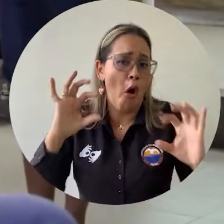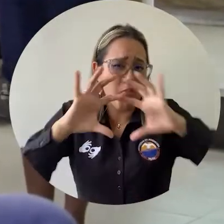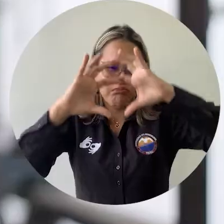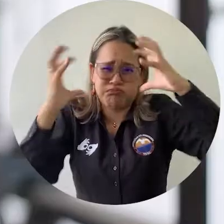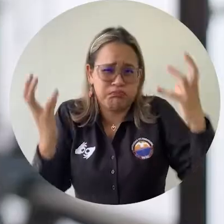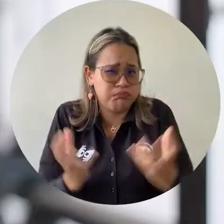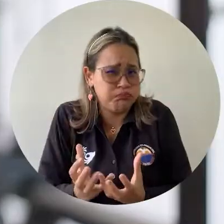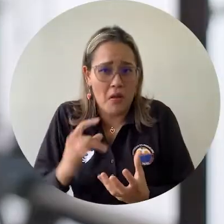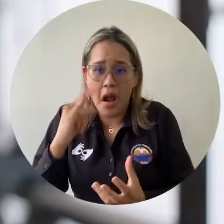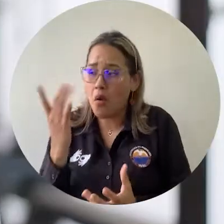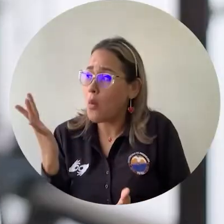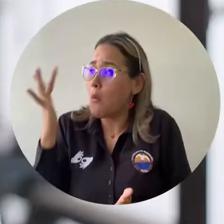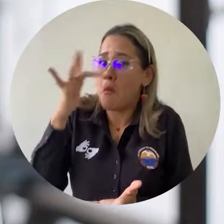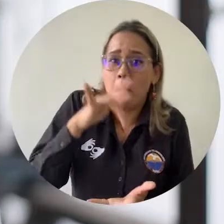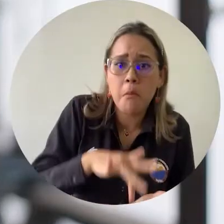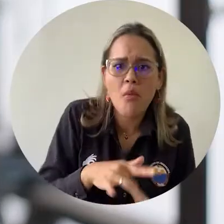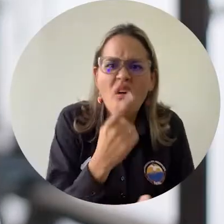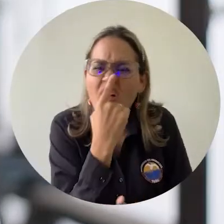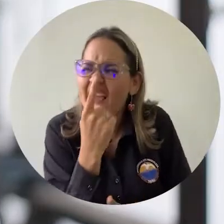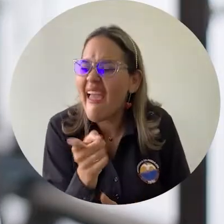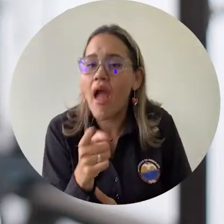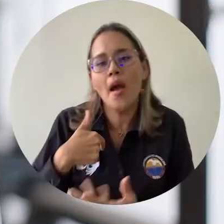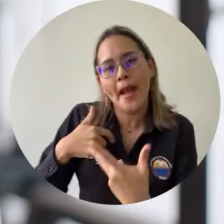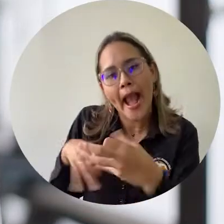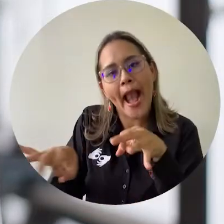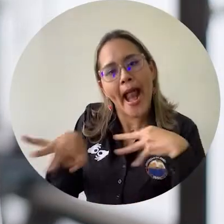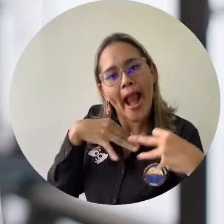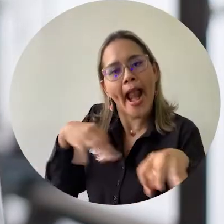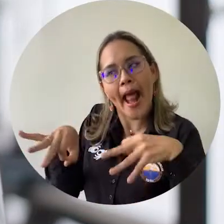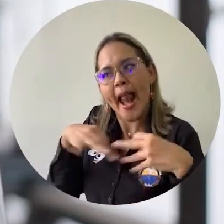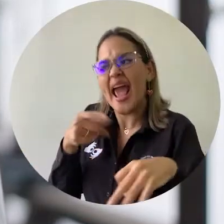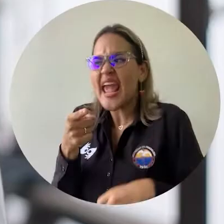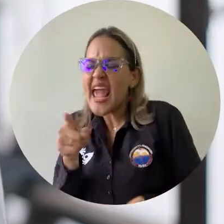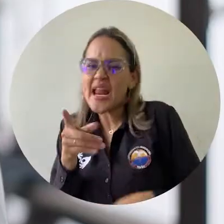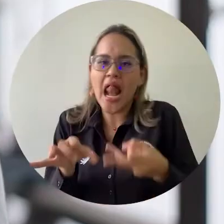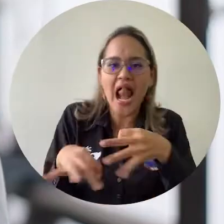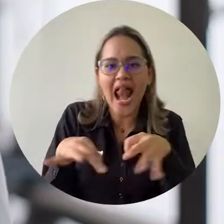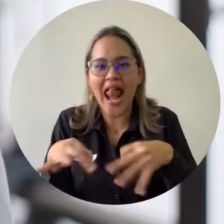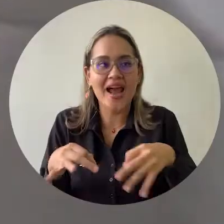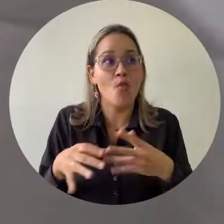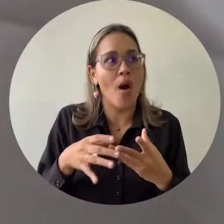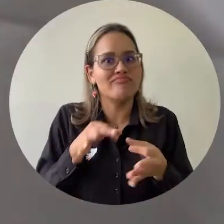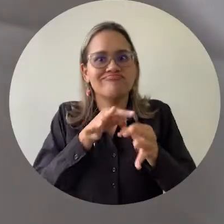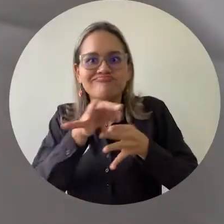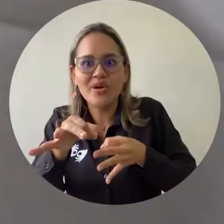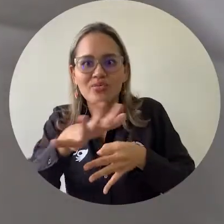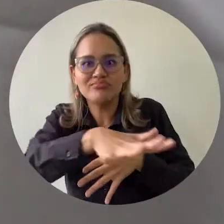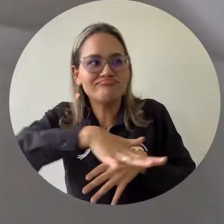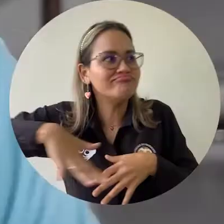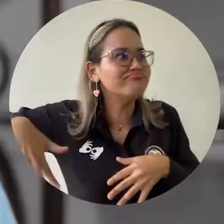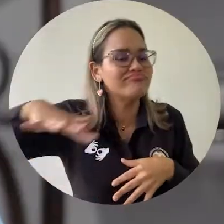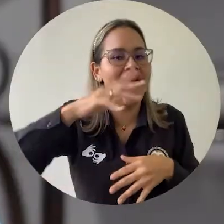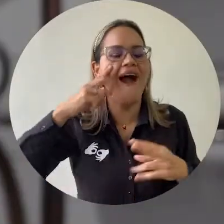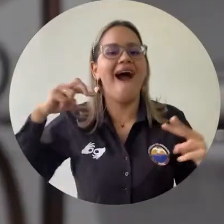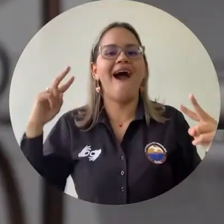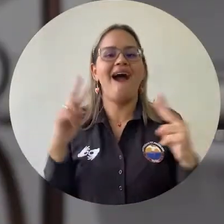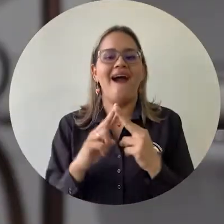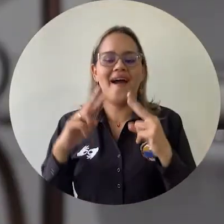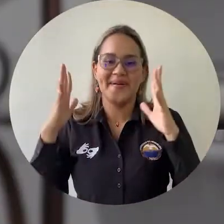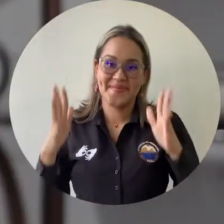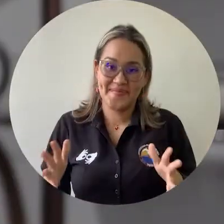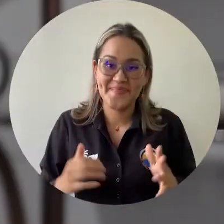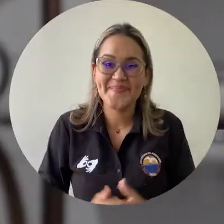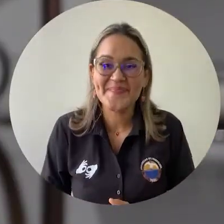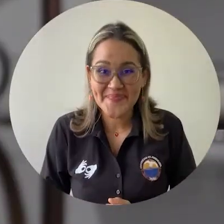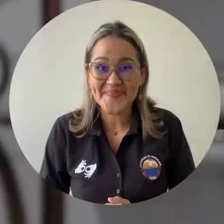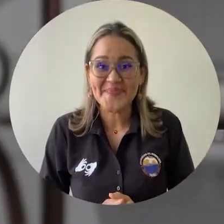del mundo, pueda vivir esta aventura de conocer todo este pueblo. Nosotros podemos aportar lo